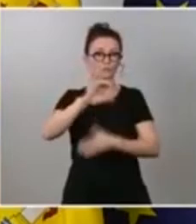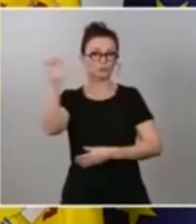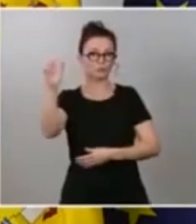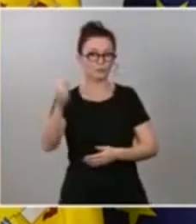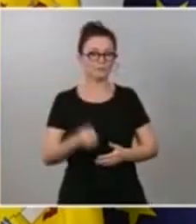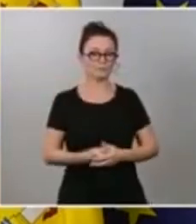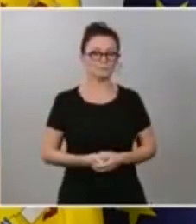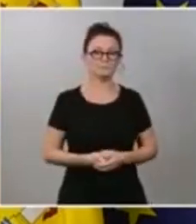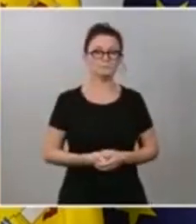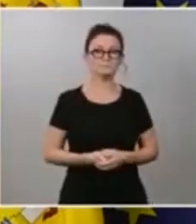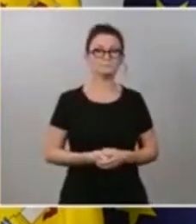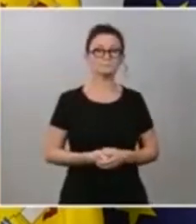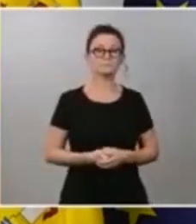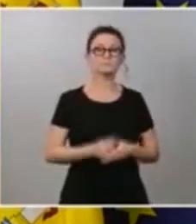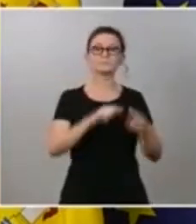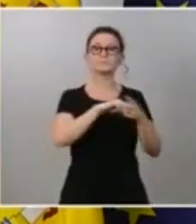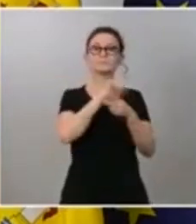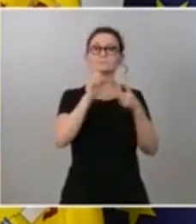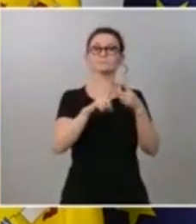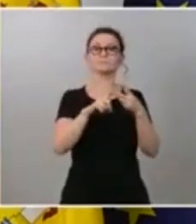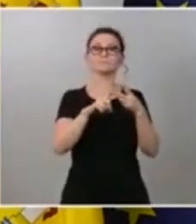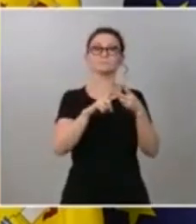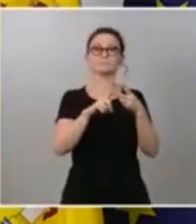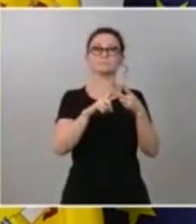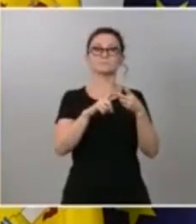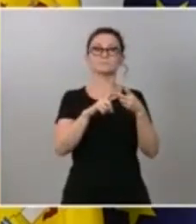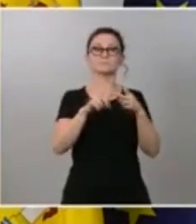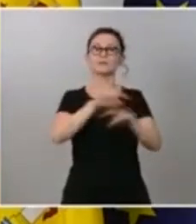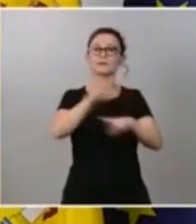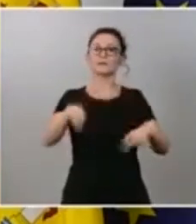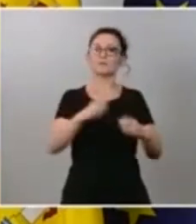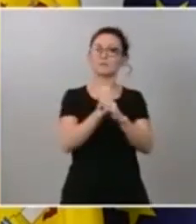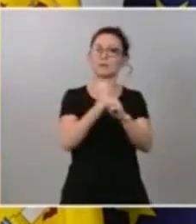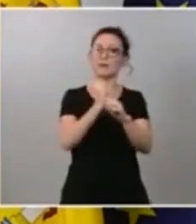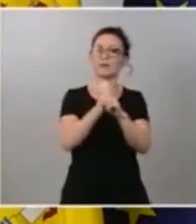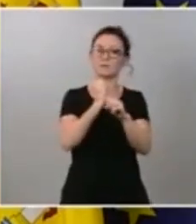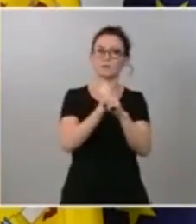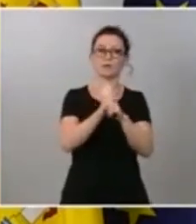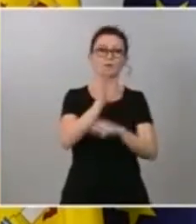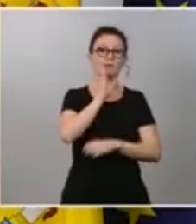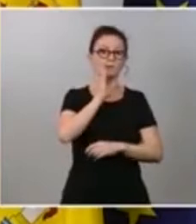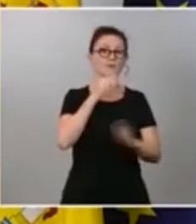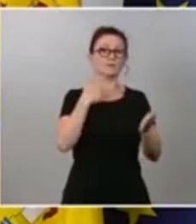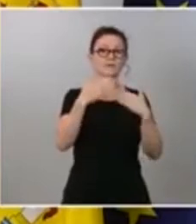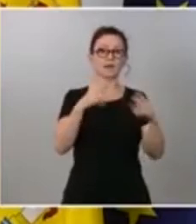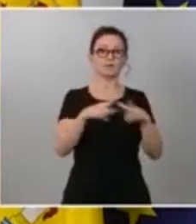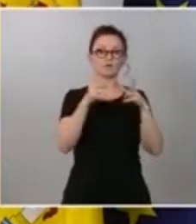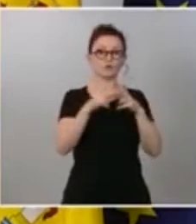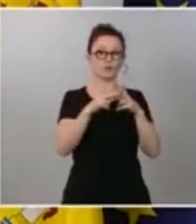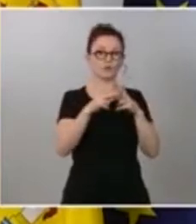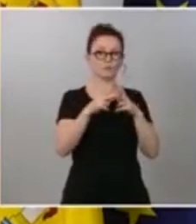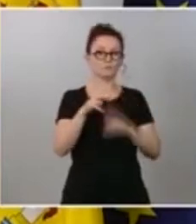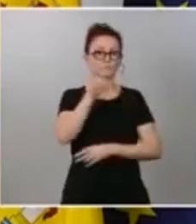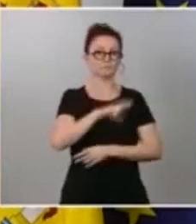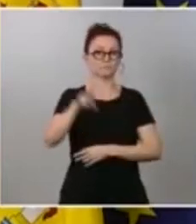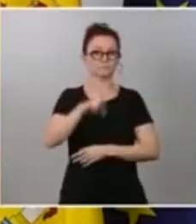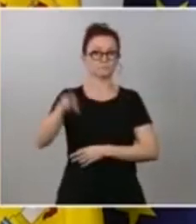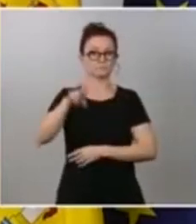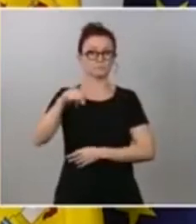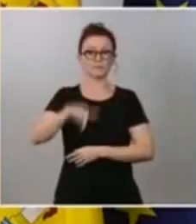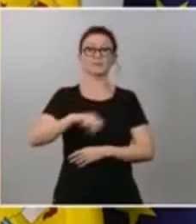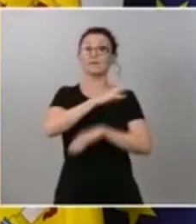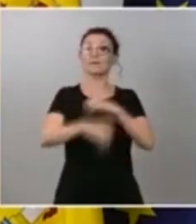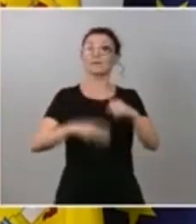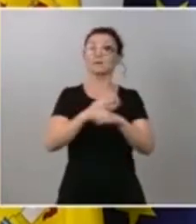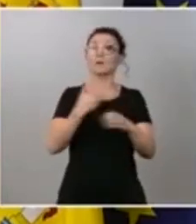en relación con la reforma laboral lo he dicho antes diálogo social diálogo social diálogo social esta es la legislatura del diálogo después de la pandemia aún más